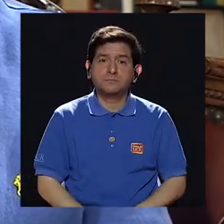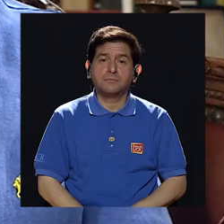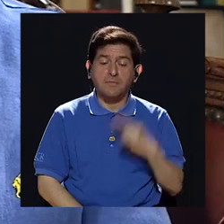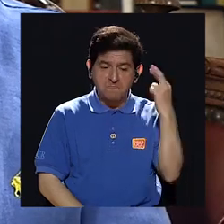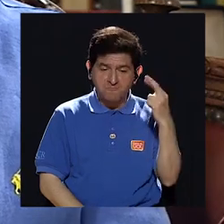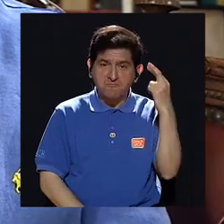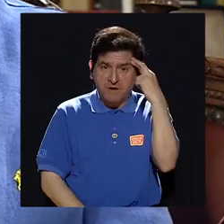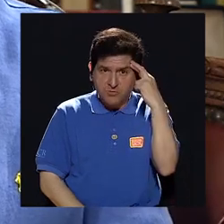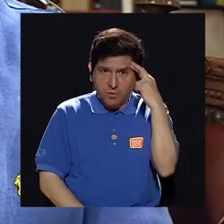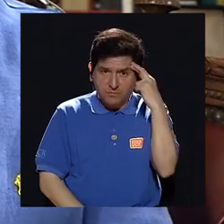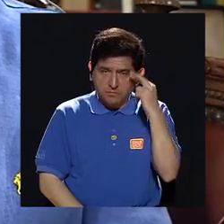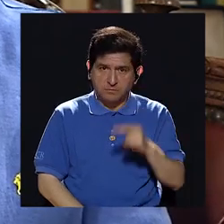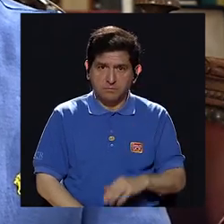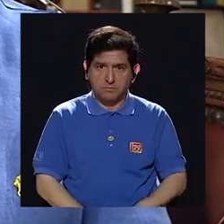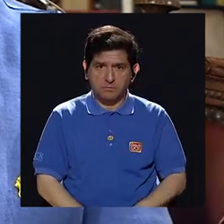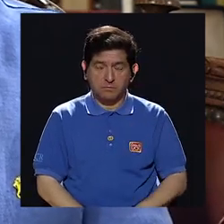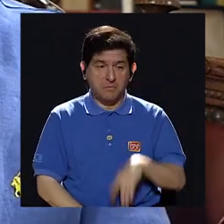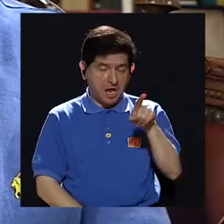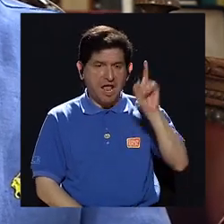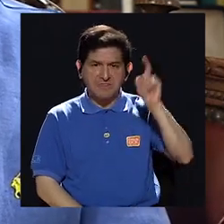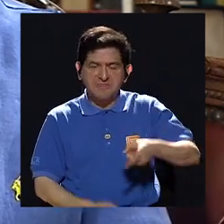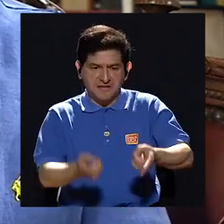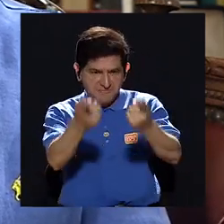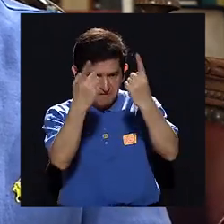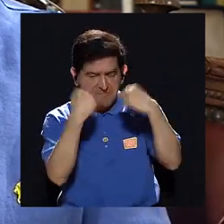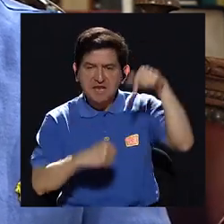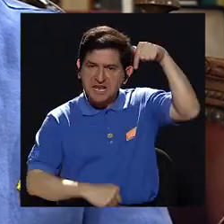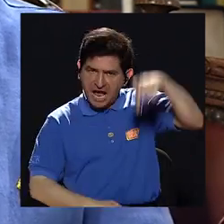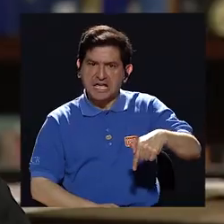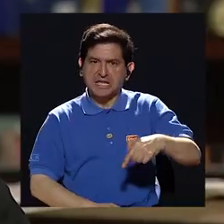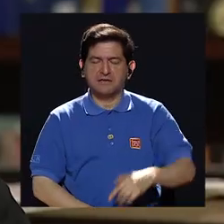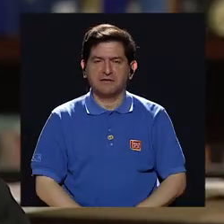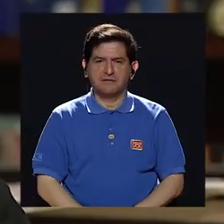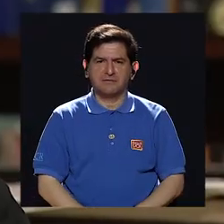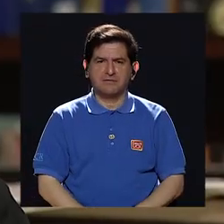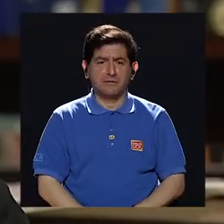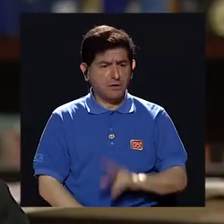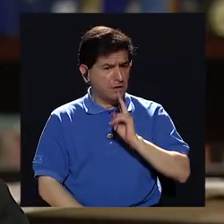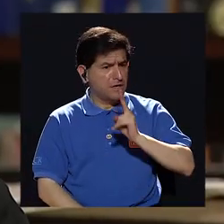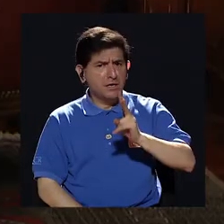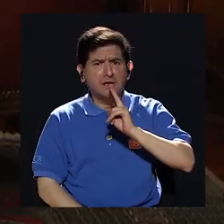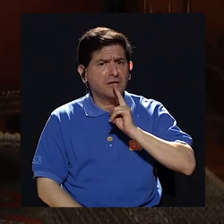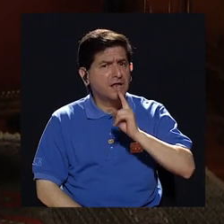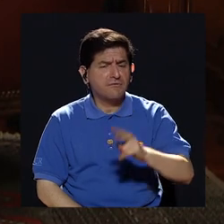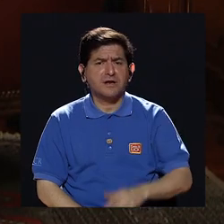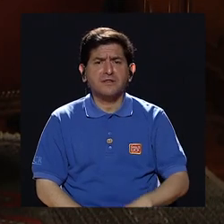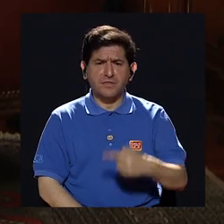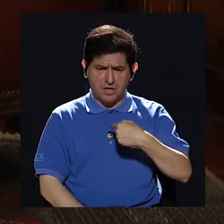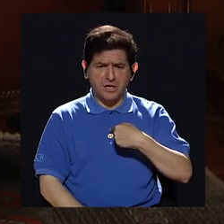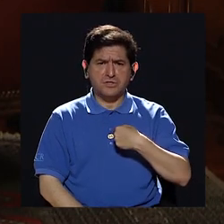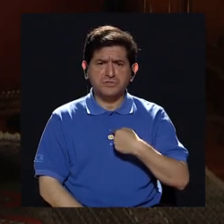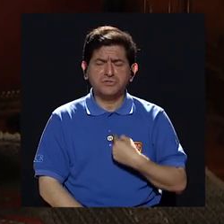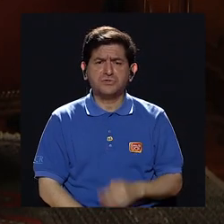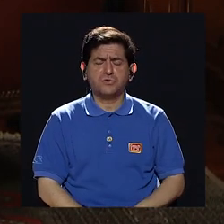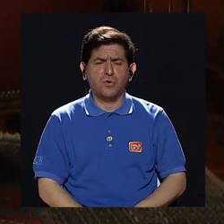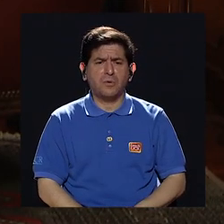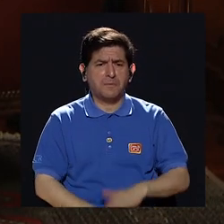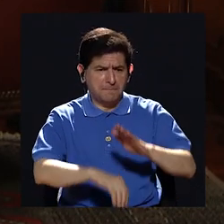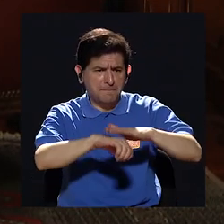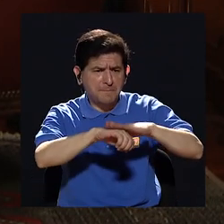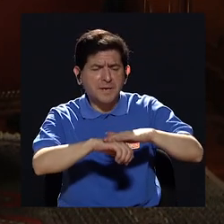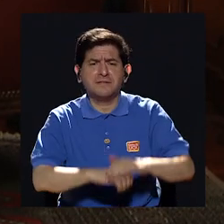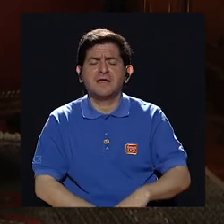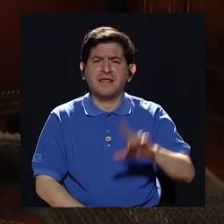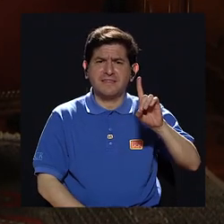por lo tanto tiene que estar presente aquí y la verdad es que yo hice que Daniel Ortega